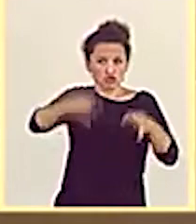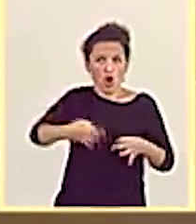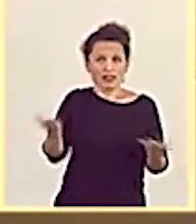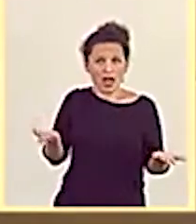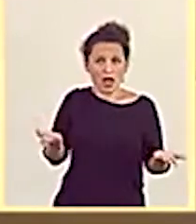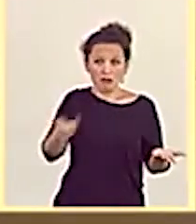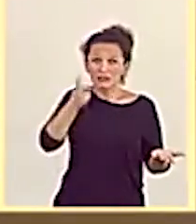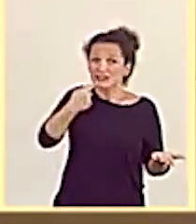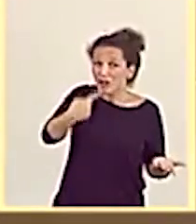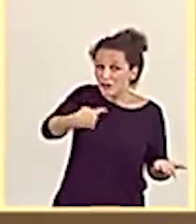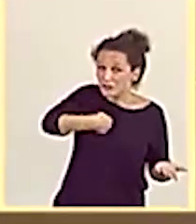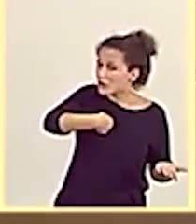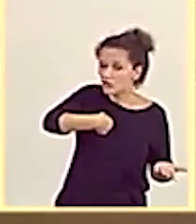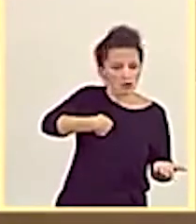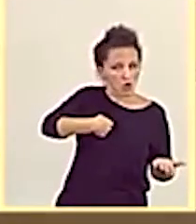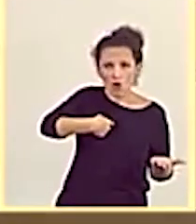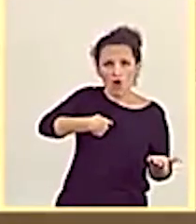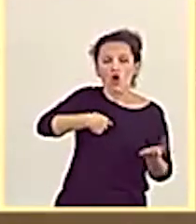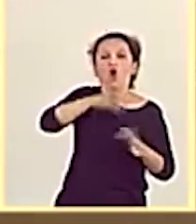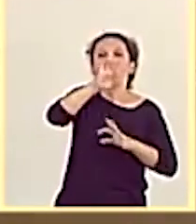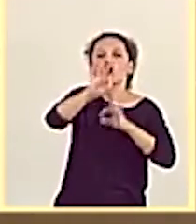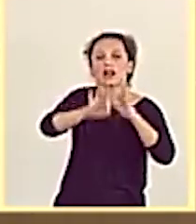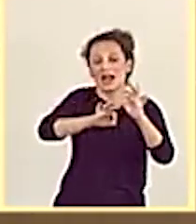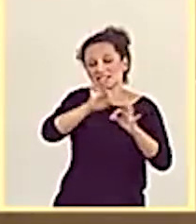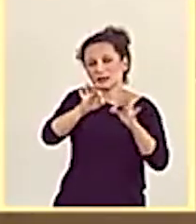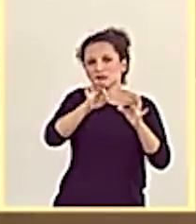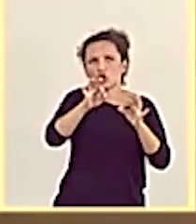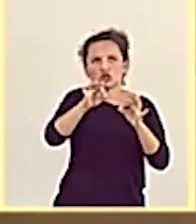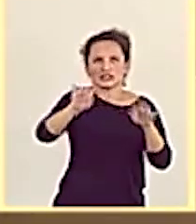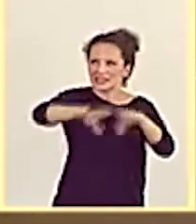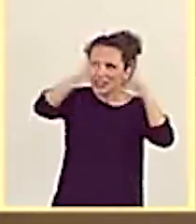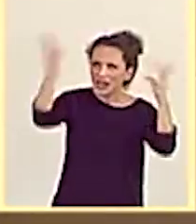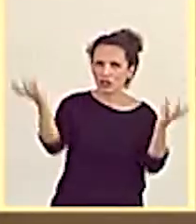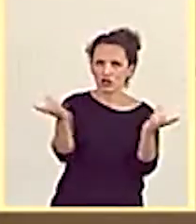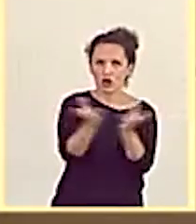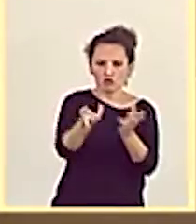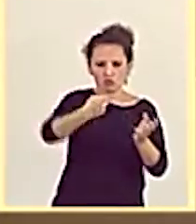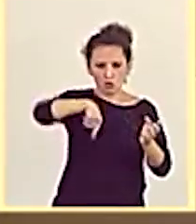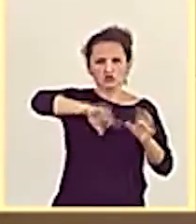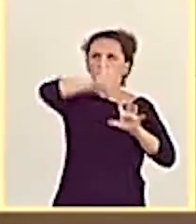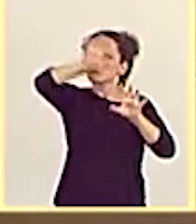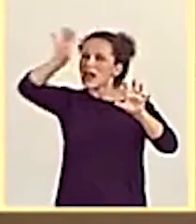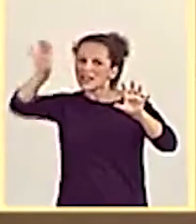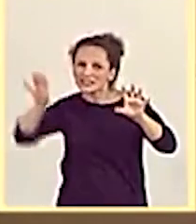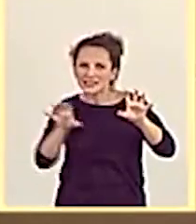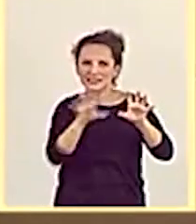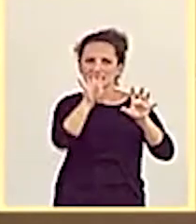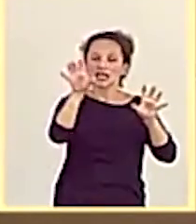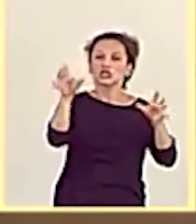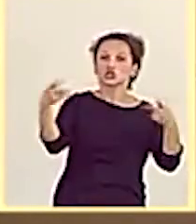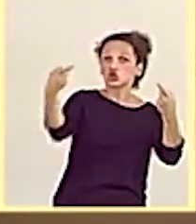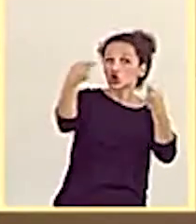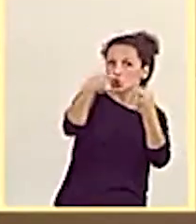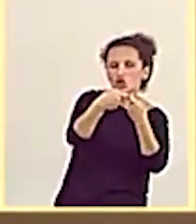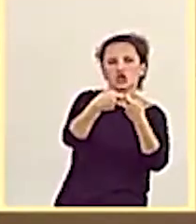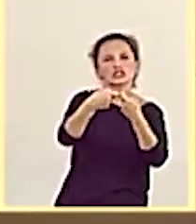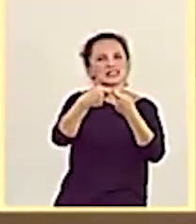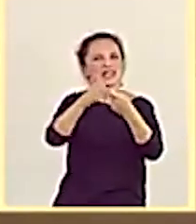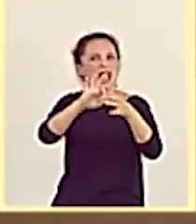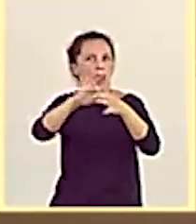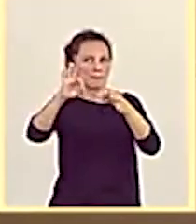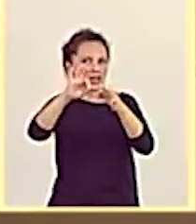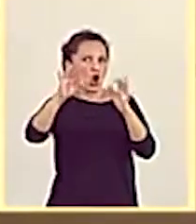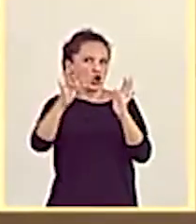organismos internacionales. Eso lo dicen nuestros países, socios y amigos. Esto lo dicen los estudios